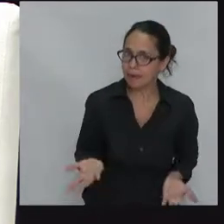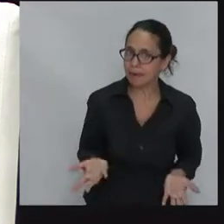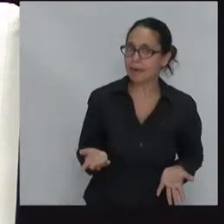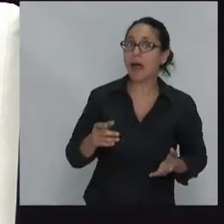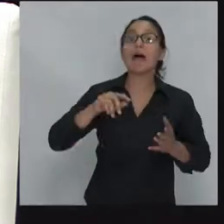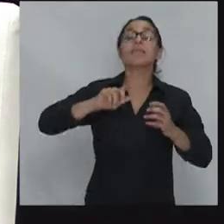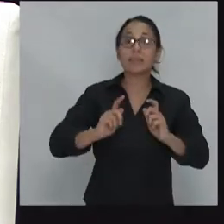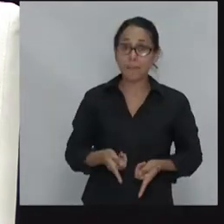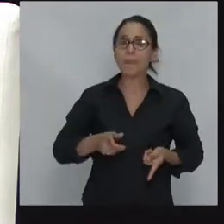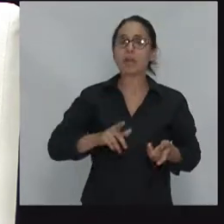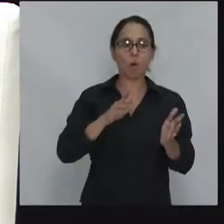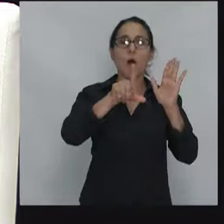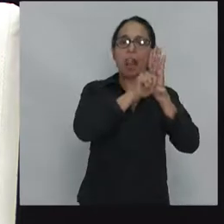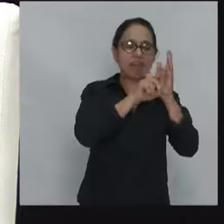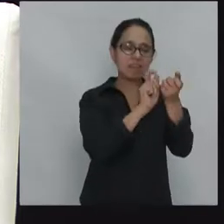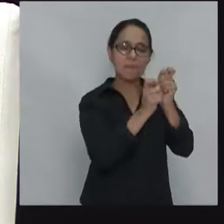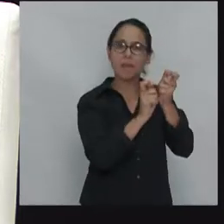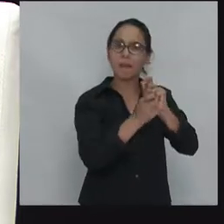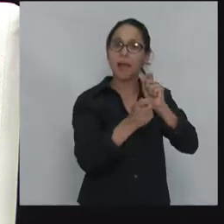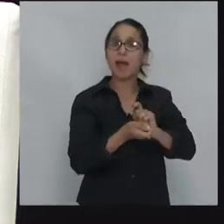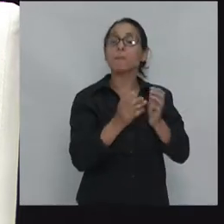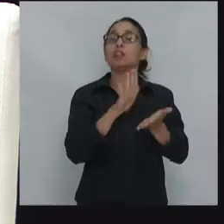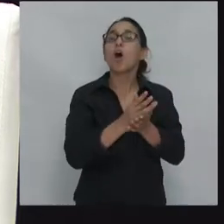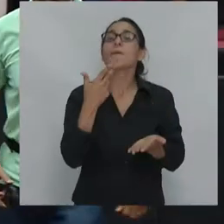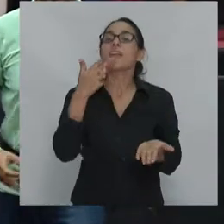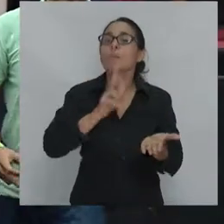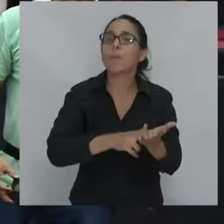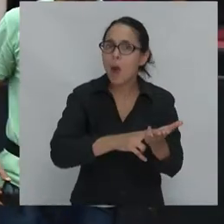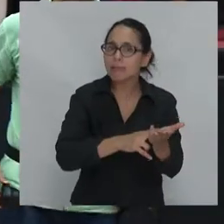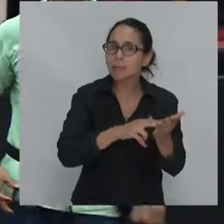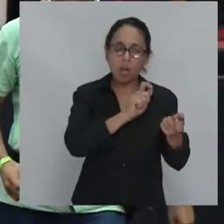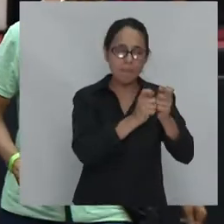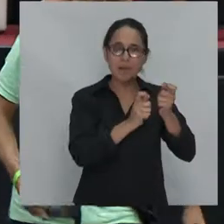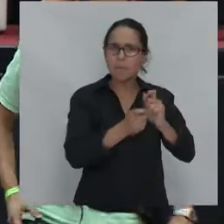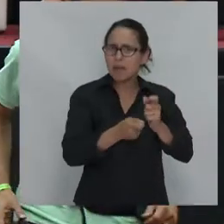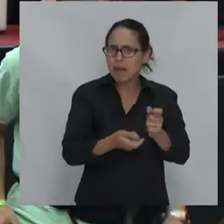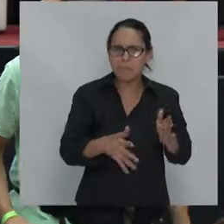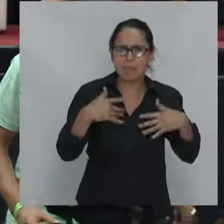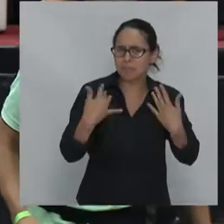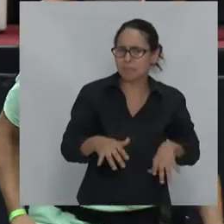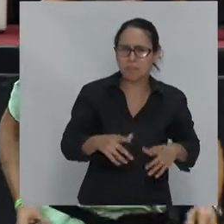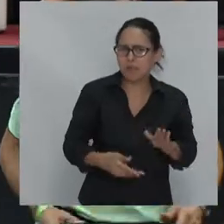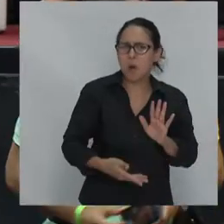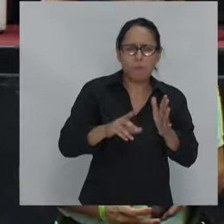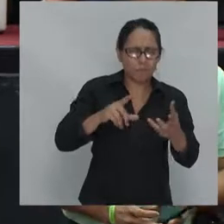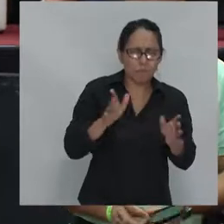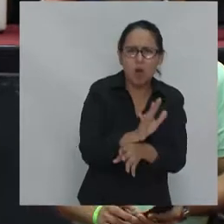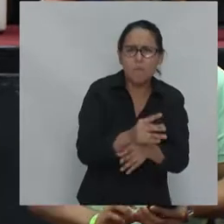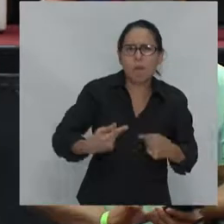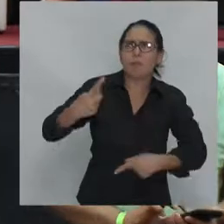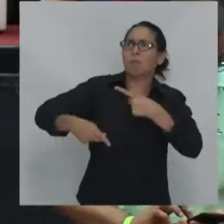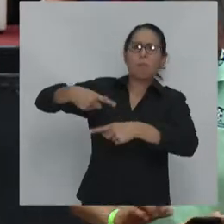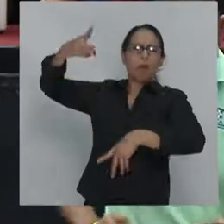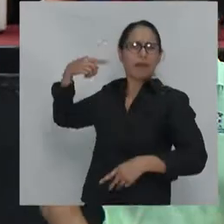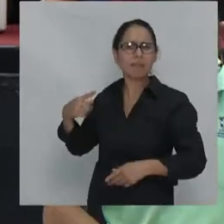principal reforma impositiva en décadas, regresiva en Estados Unidos. Y creemos que no es sencillo ni es